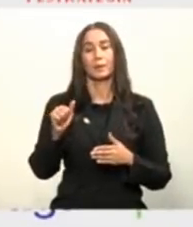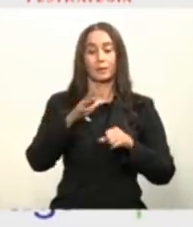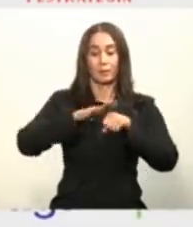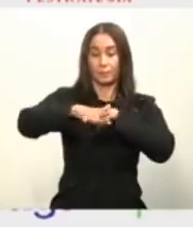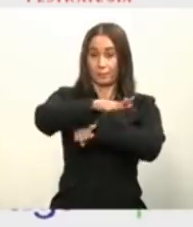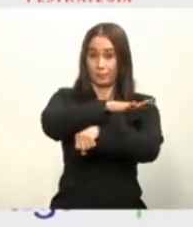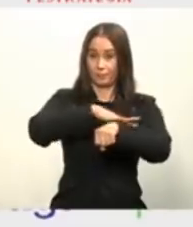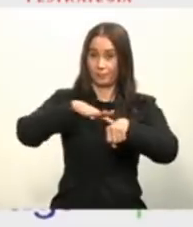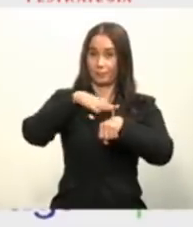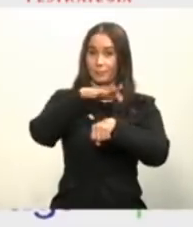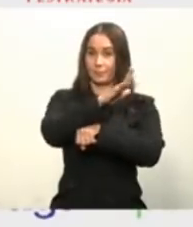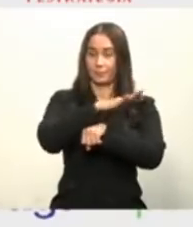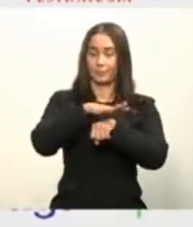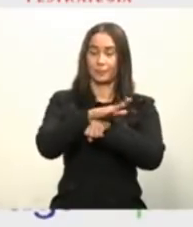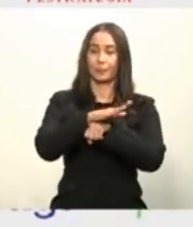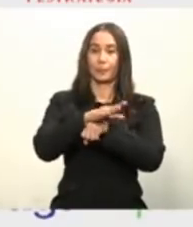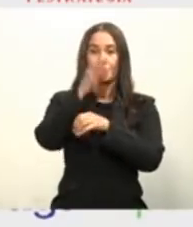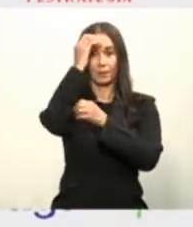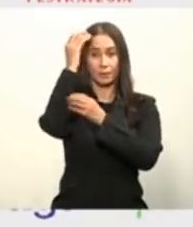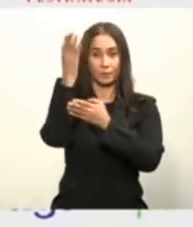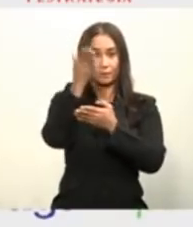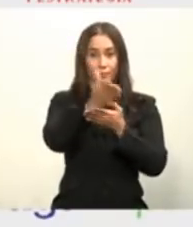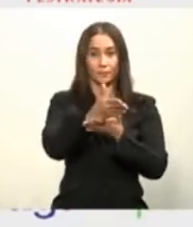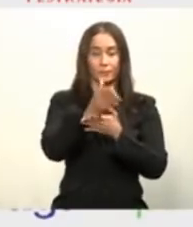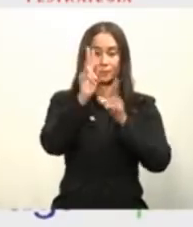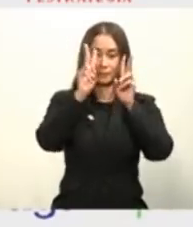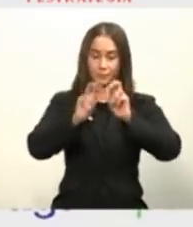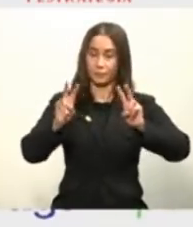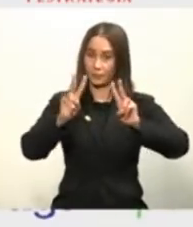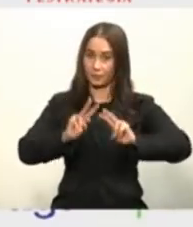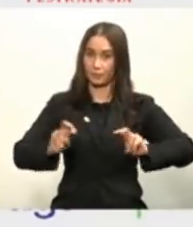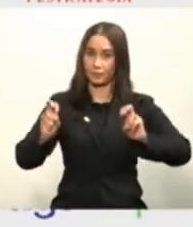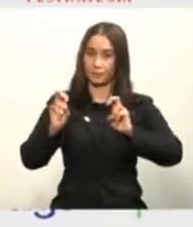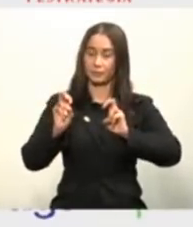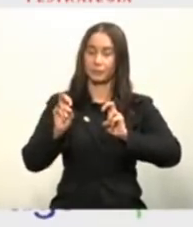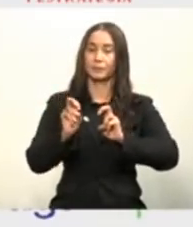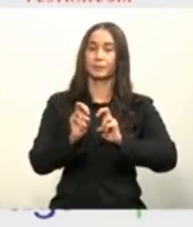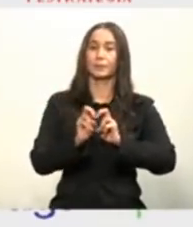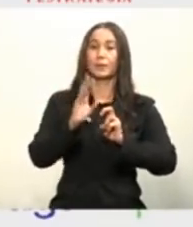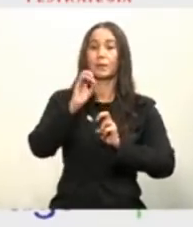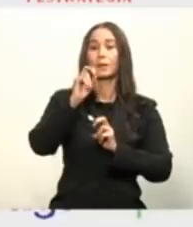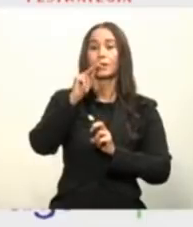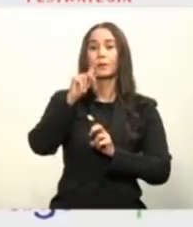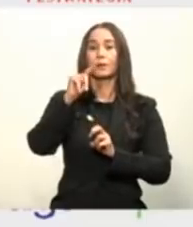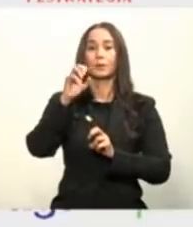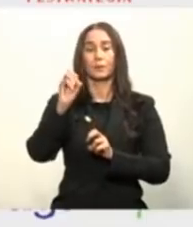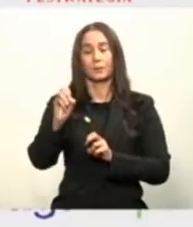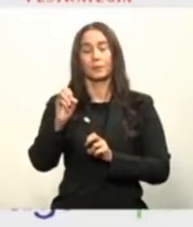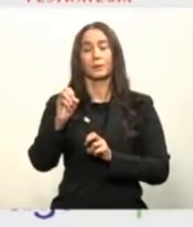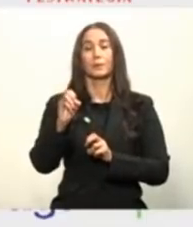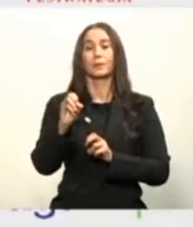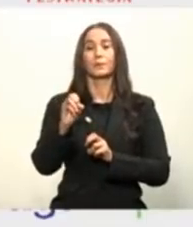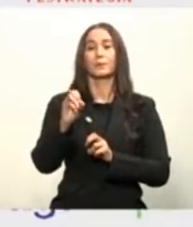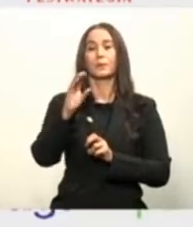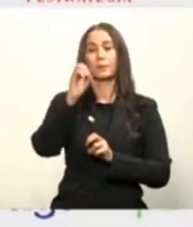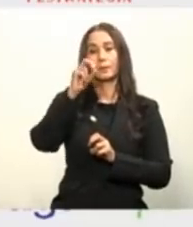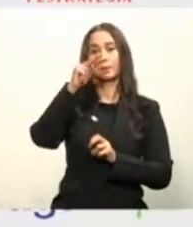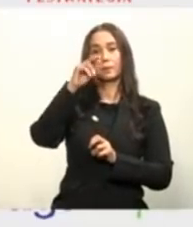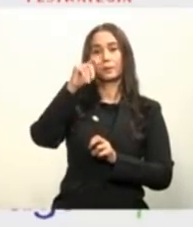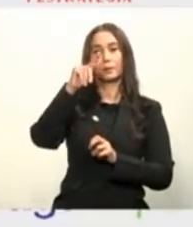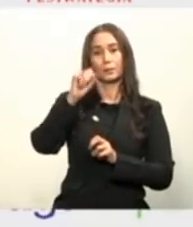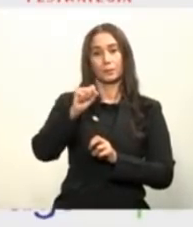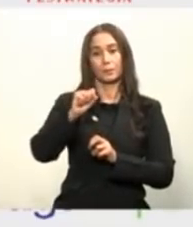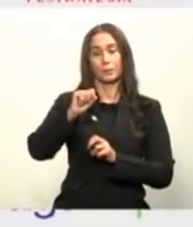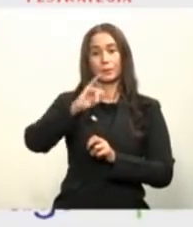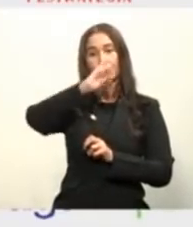Ambiente, Información, Análisis y Estrategia, el CONEP, la ONE, la Junta